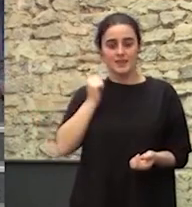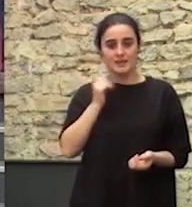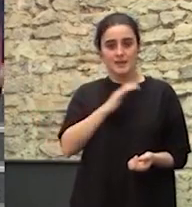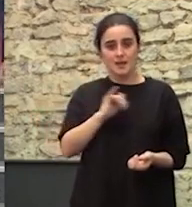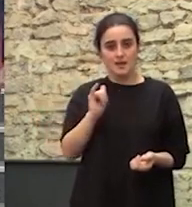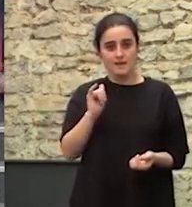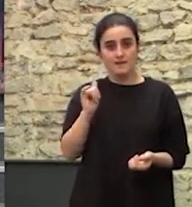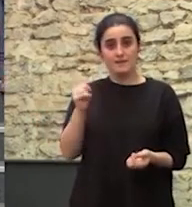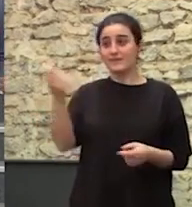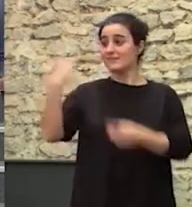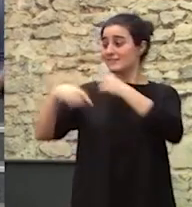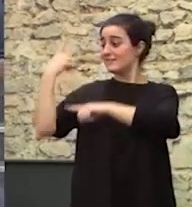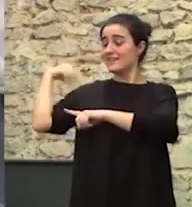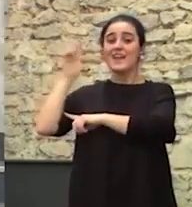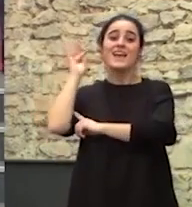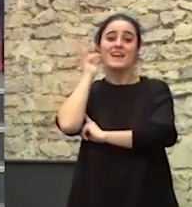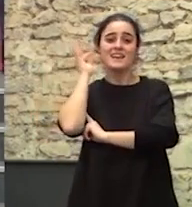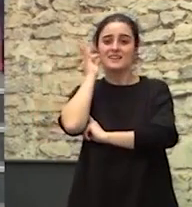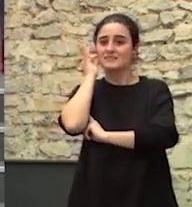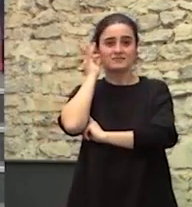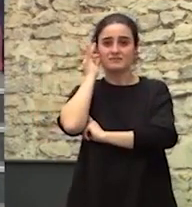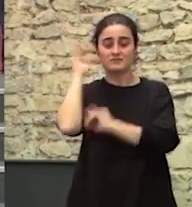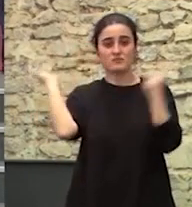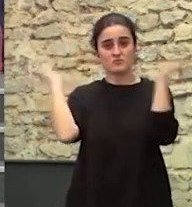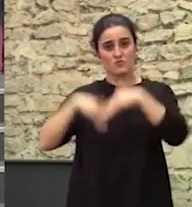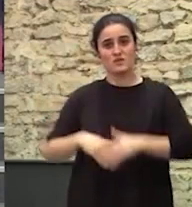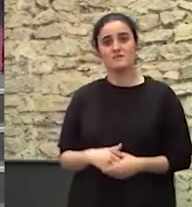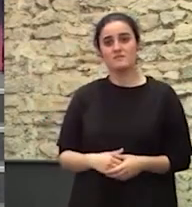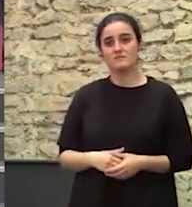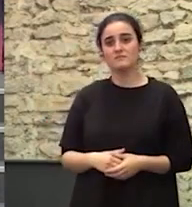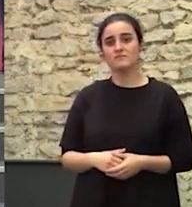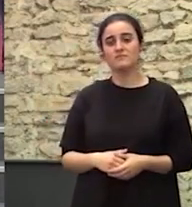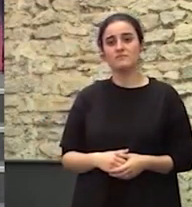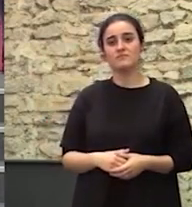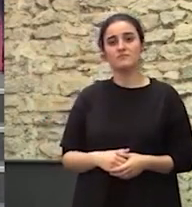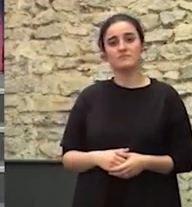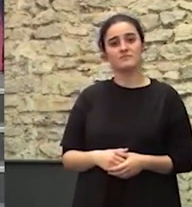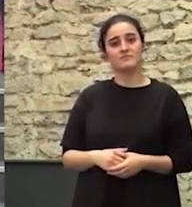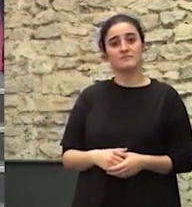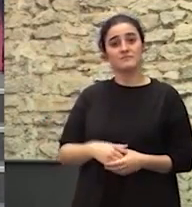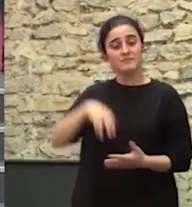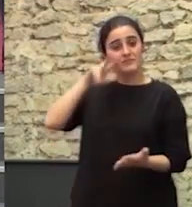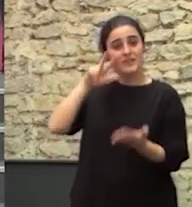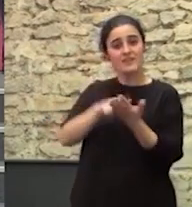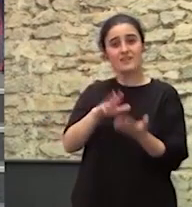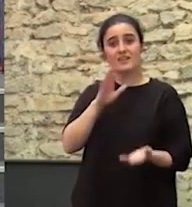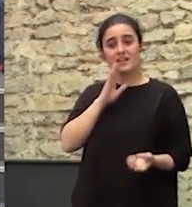Que ellas Jamás tuvieron El reconocimiento